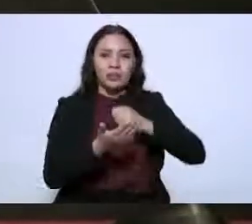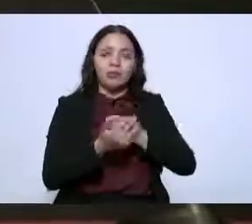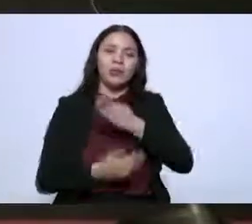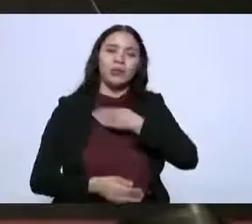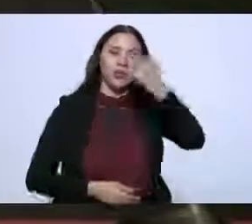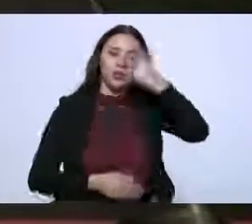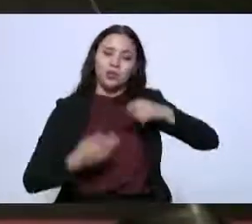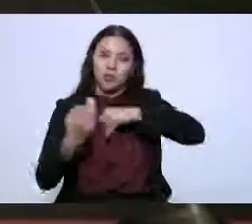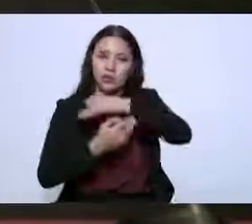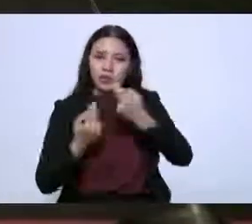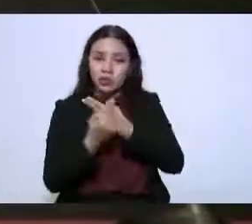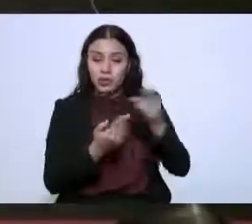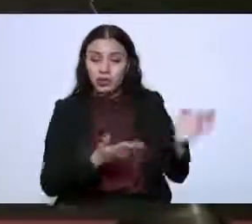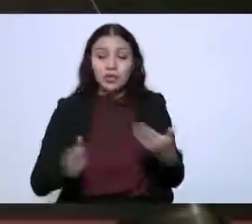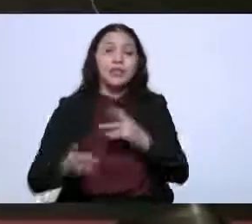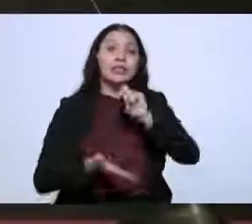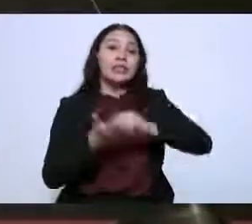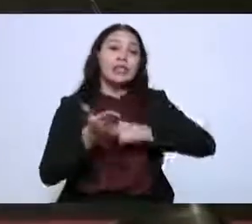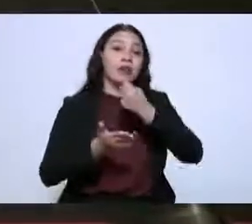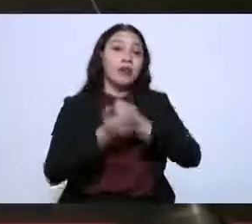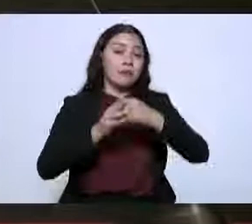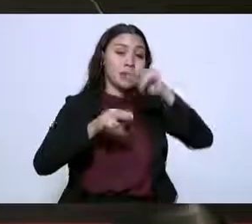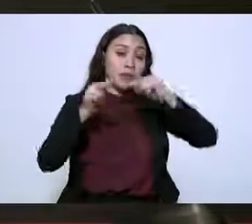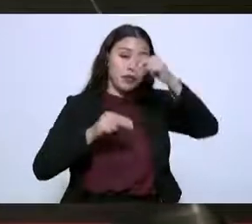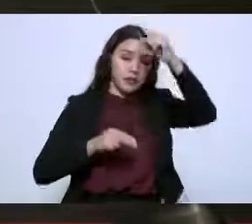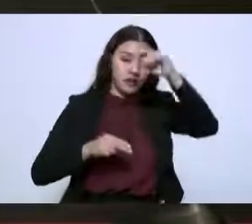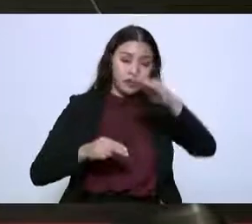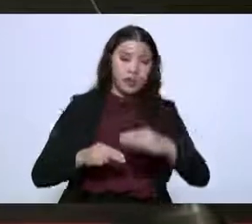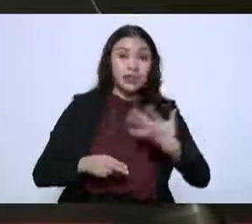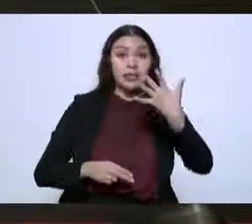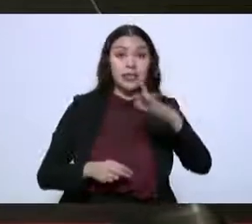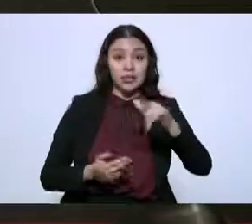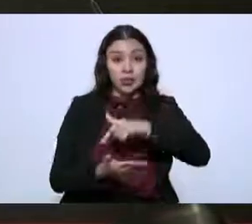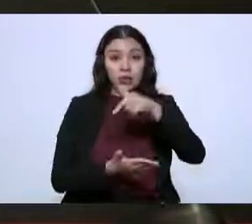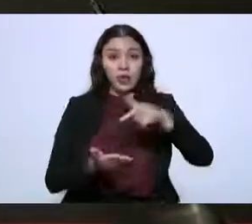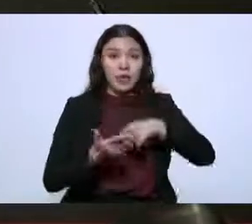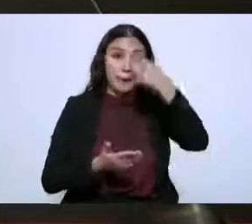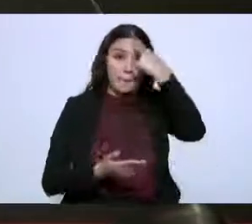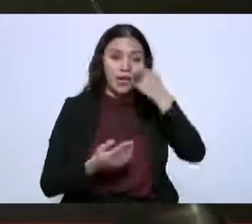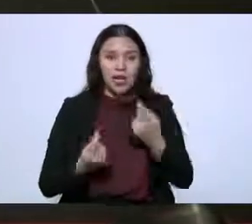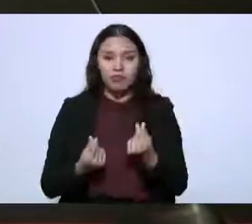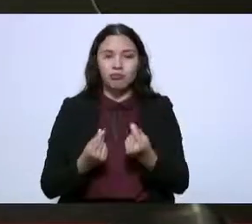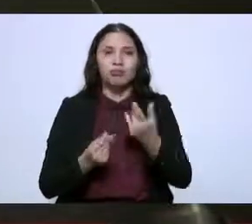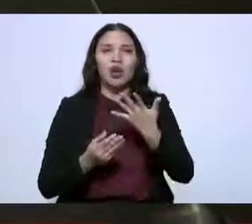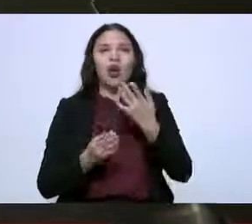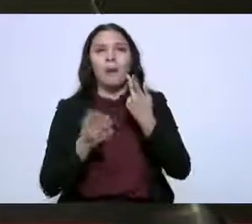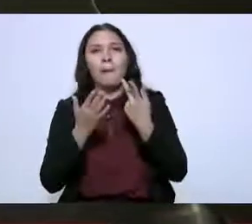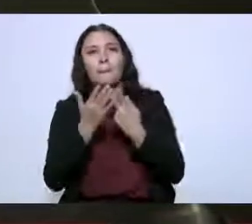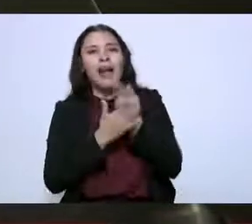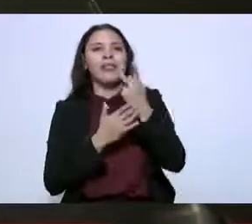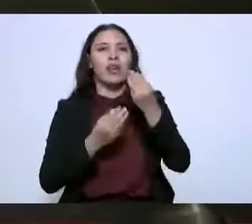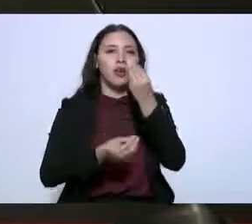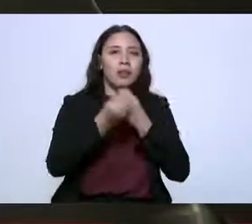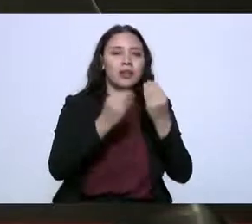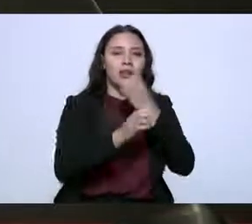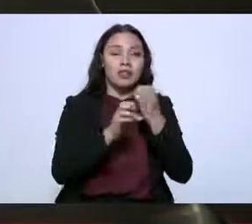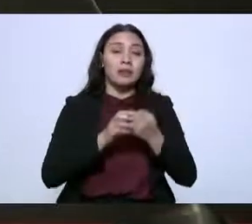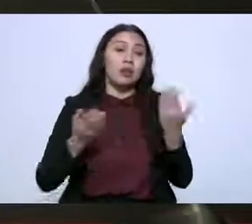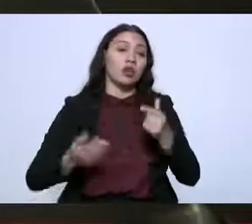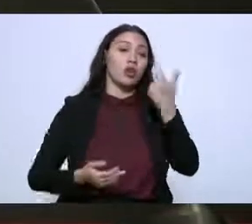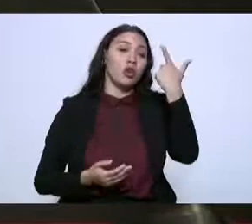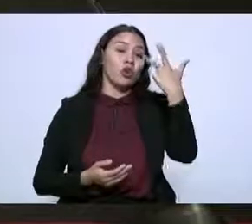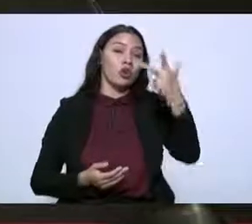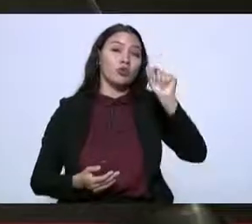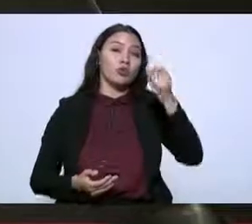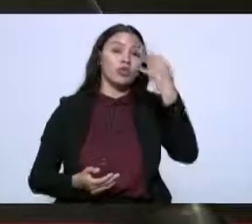Tamaulipas es el décimo tercer lugar en producción nacional de alimentos, ya que aporta alrededor de 8.3